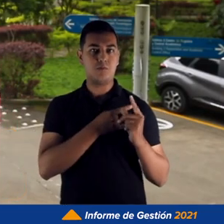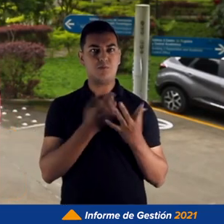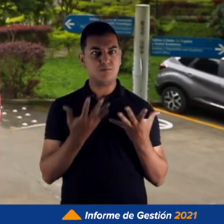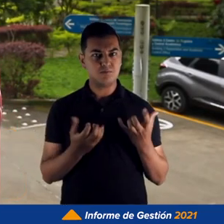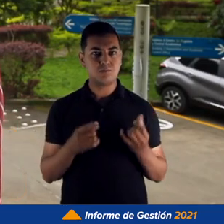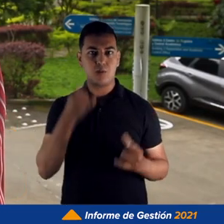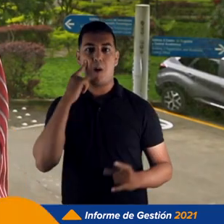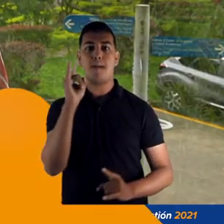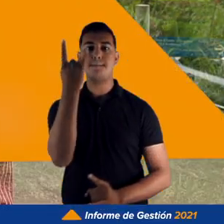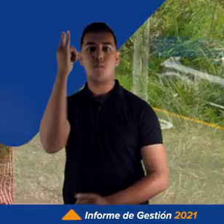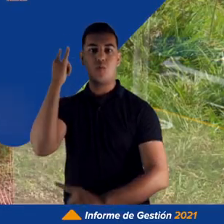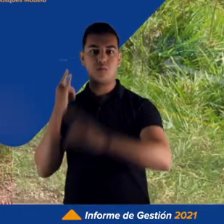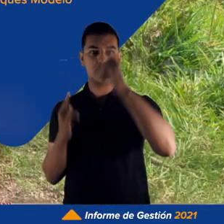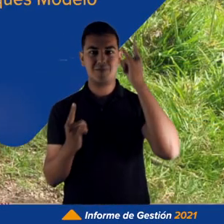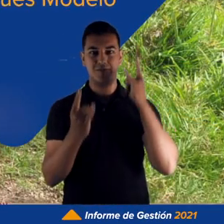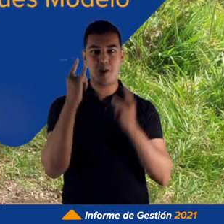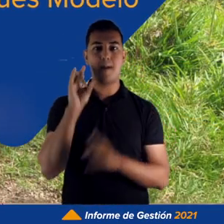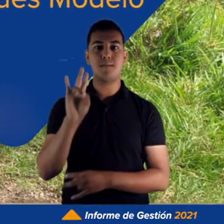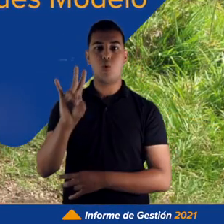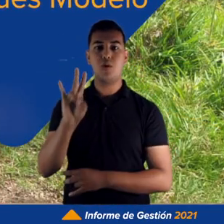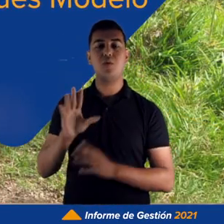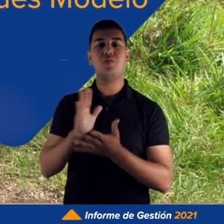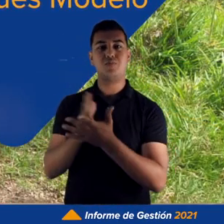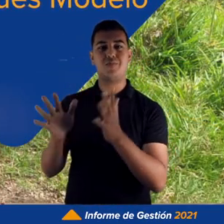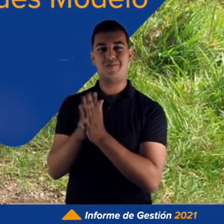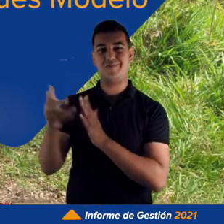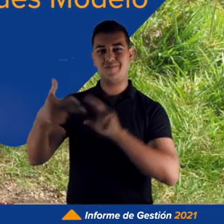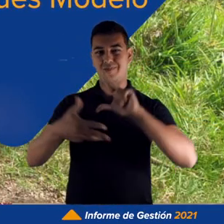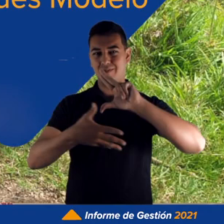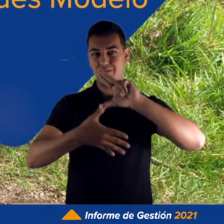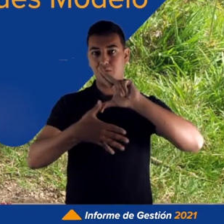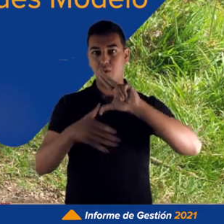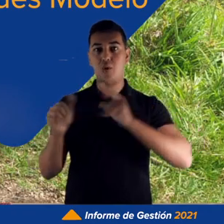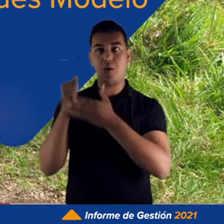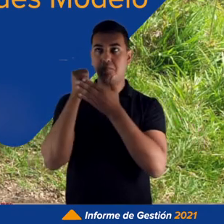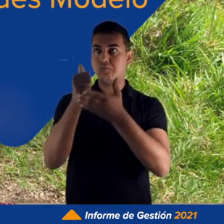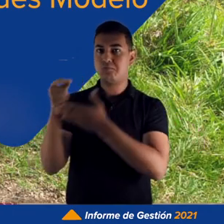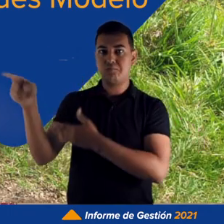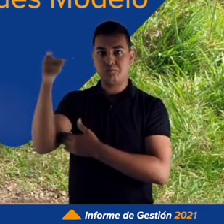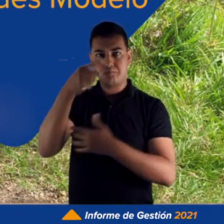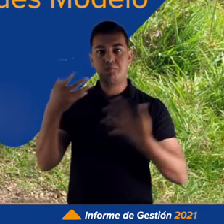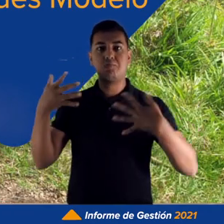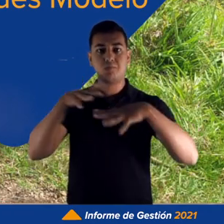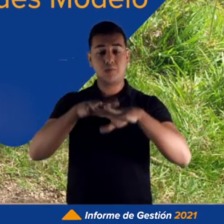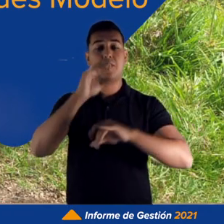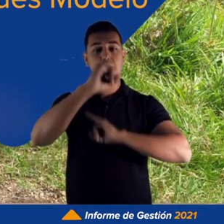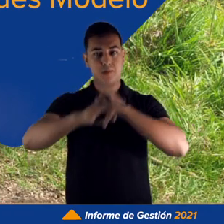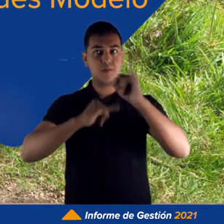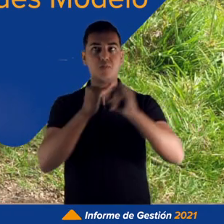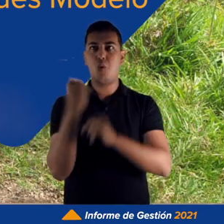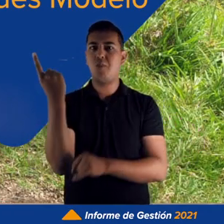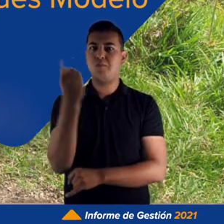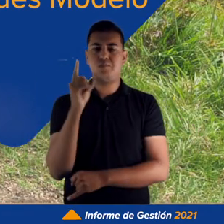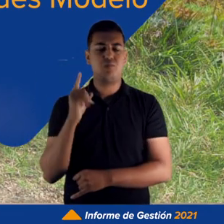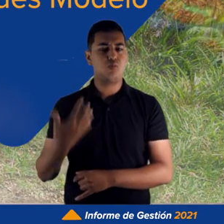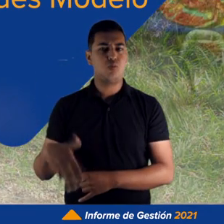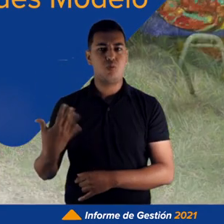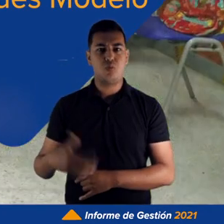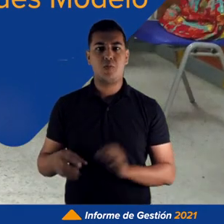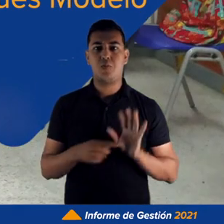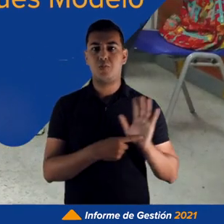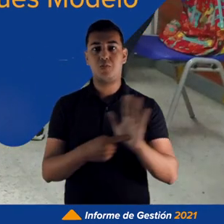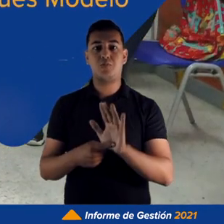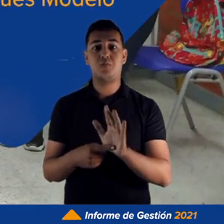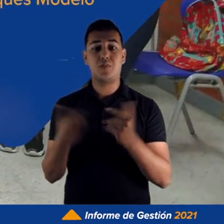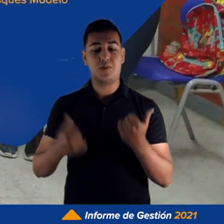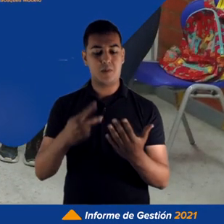gerencia del Bosque Modelo Regional, que pertenece a la red latinoamericana Bosque Modelo y a la red internacional de Bosque Modelo. Uno de nuestros